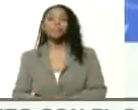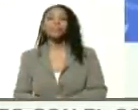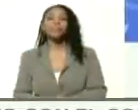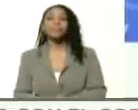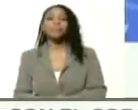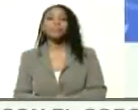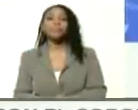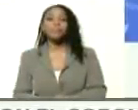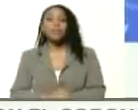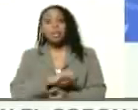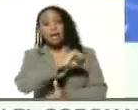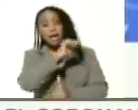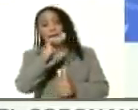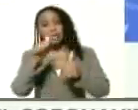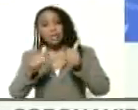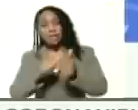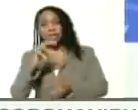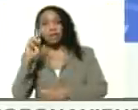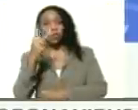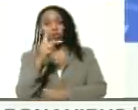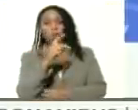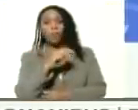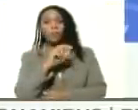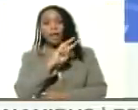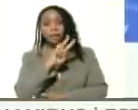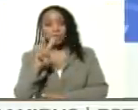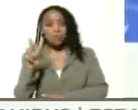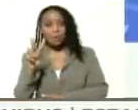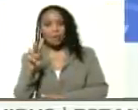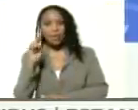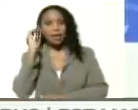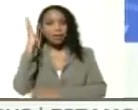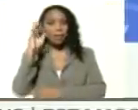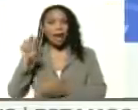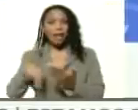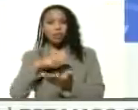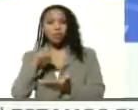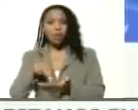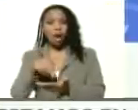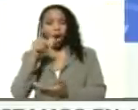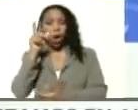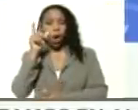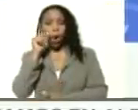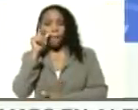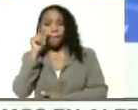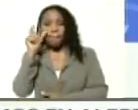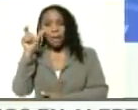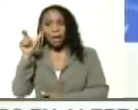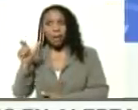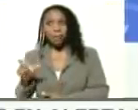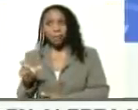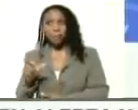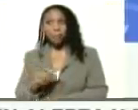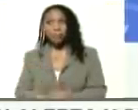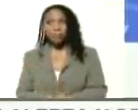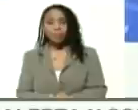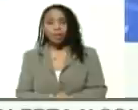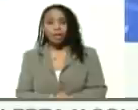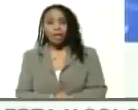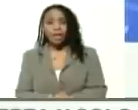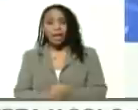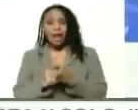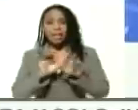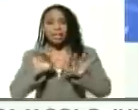el segundo Vicepresidente de la Asamblea Nacional, Didalco Antonio Bolívar Graterol, la